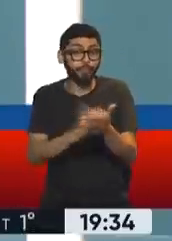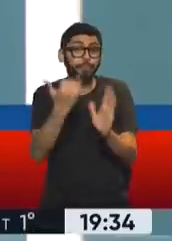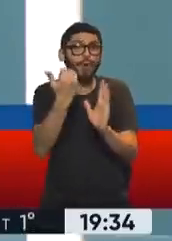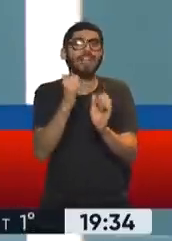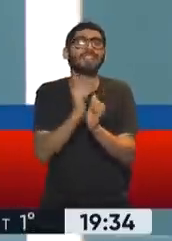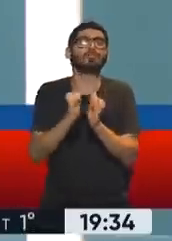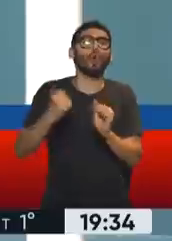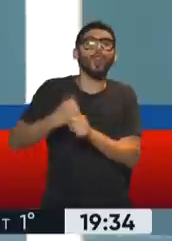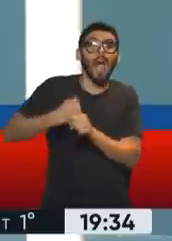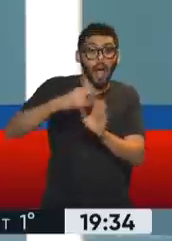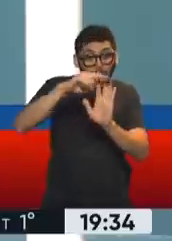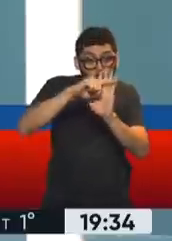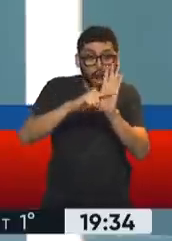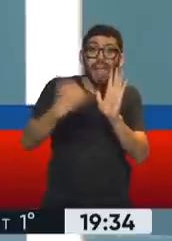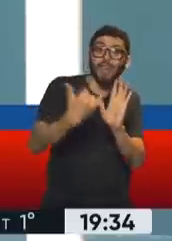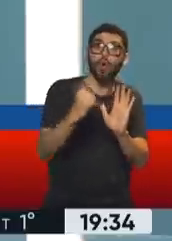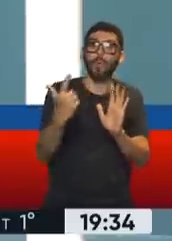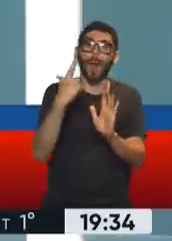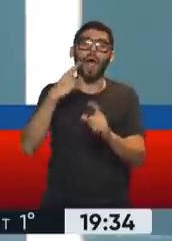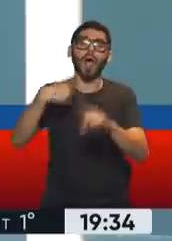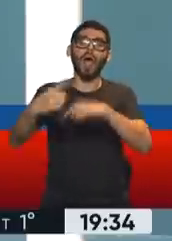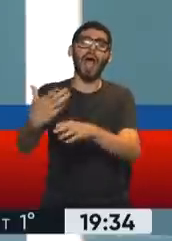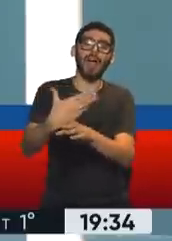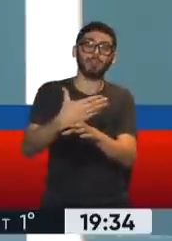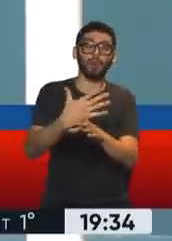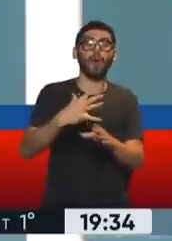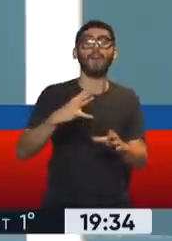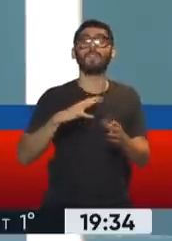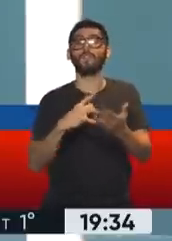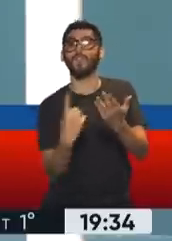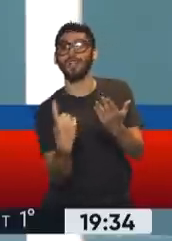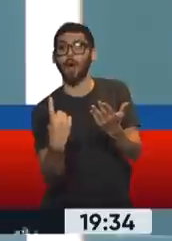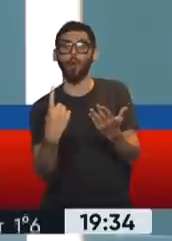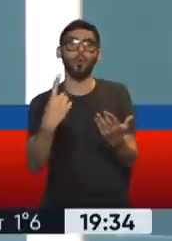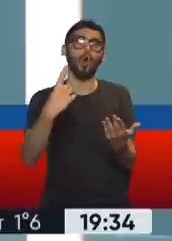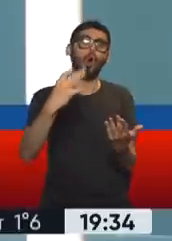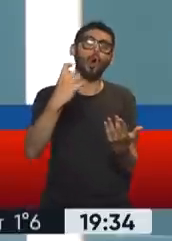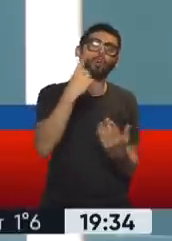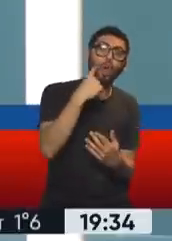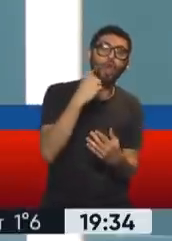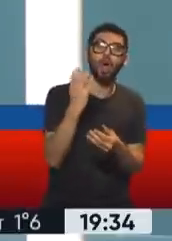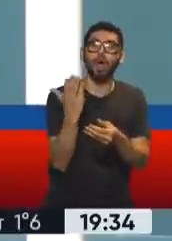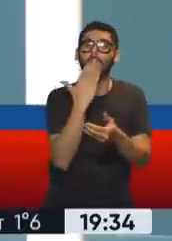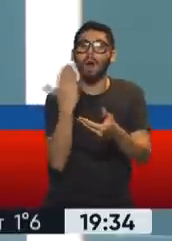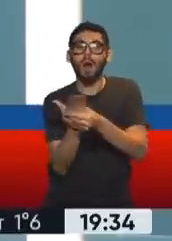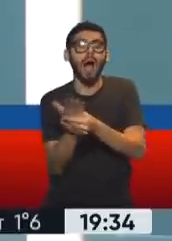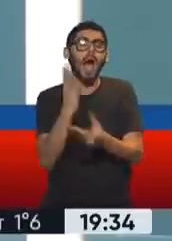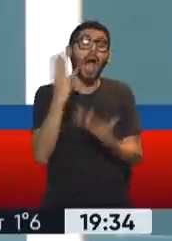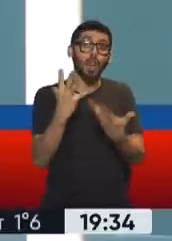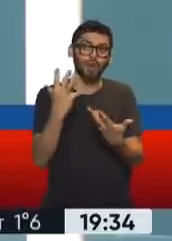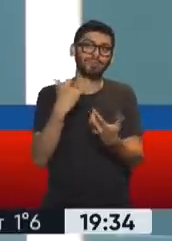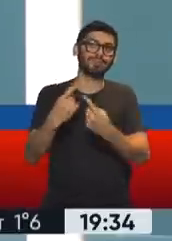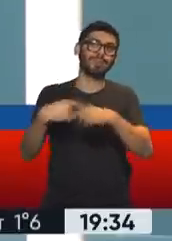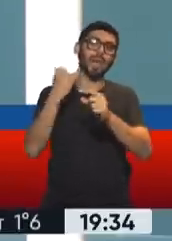laboral, porque eso ya te ayuda a ir haciendo el trámite antes, por si falta alguno y tenemos que verificarlo, tenemos que incorporar alguna documentación. Y también